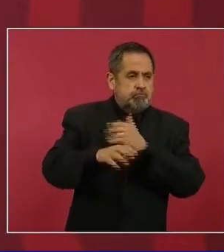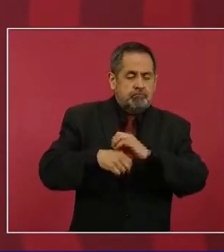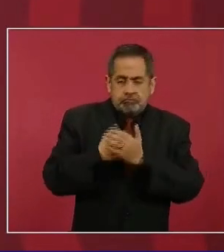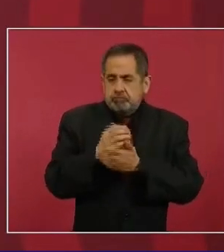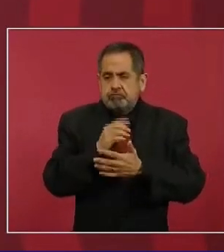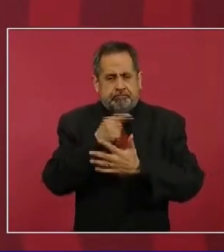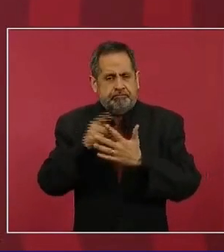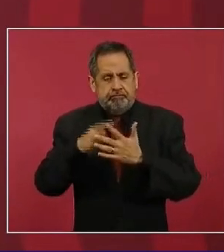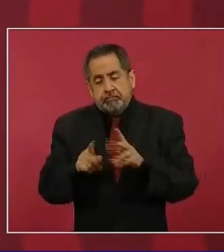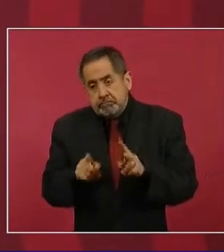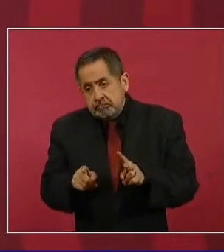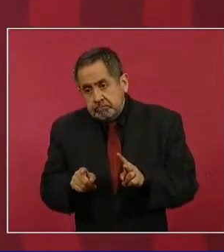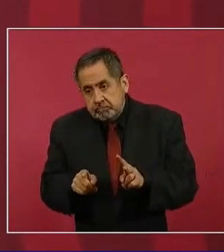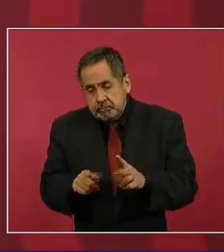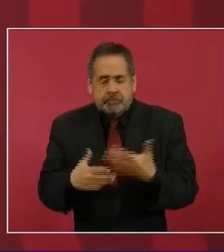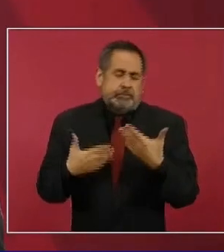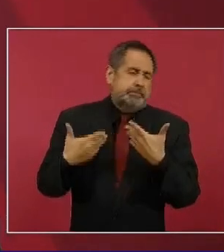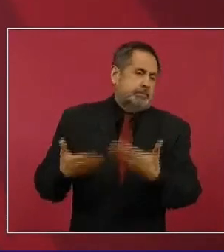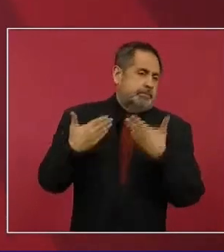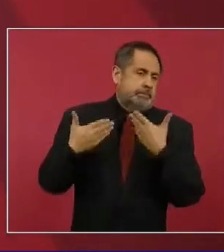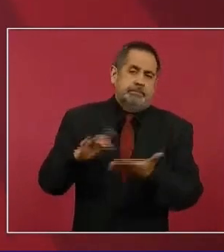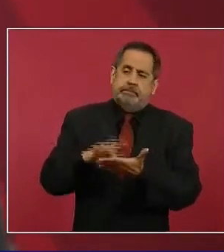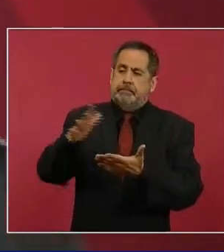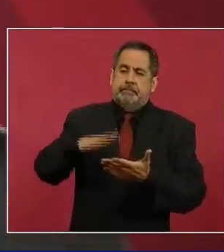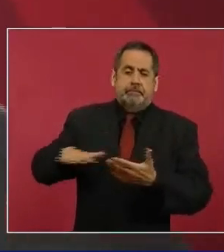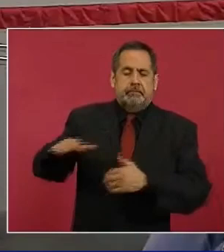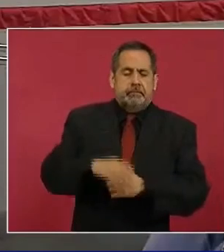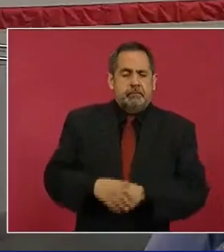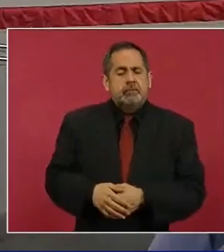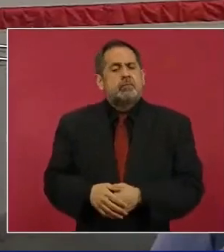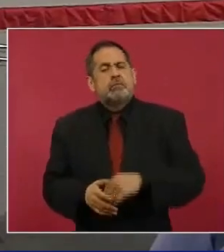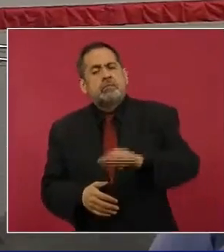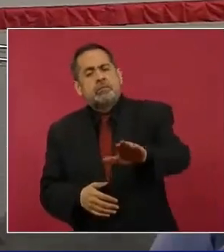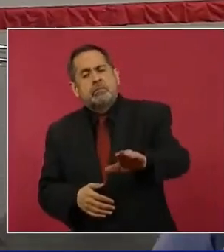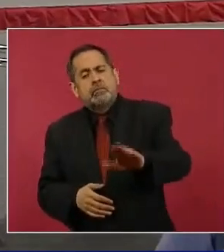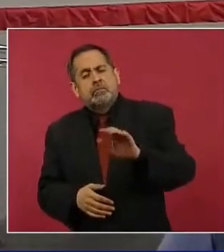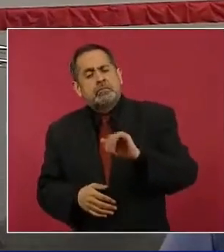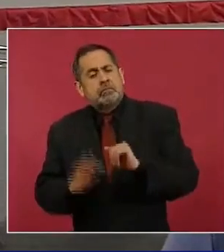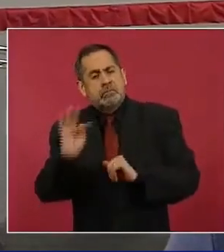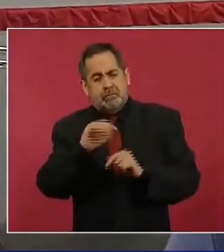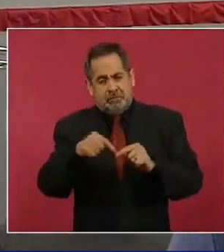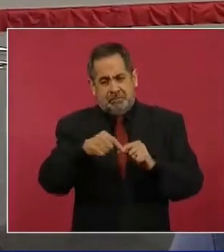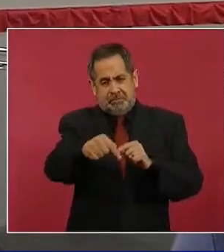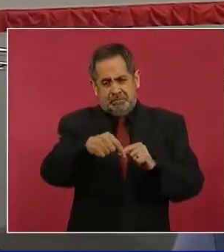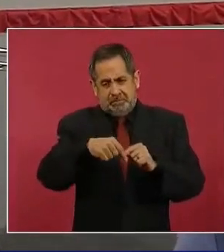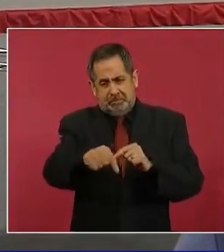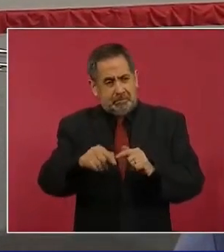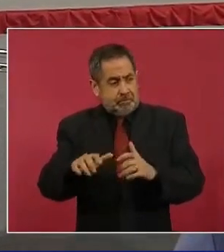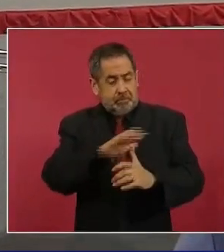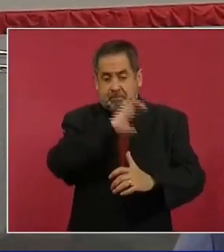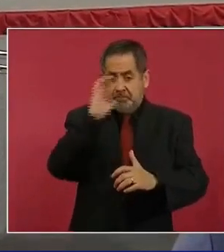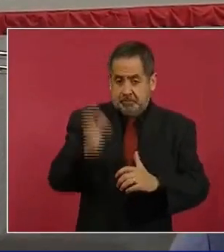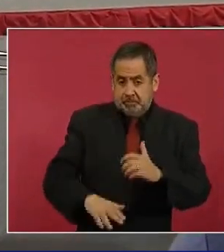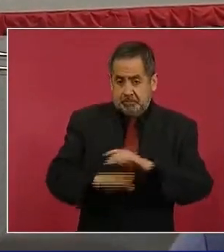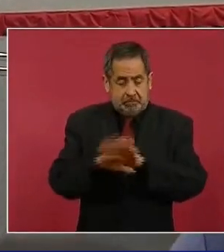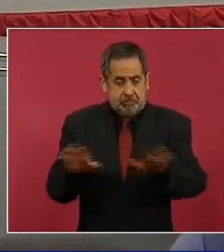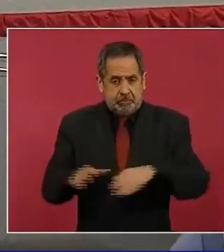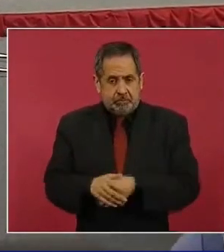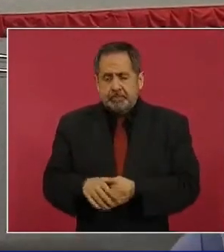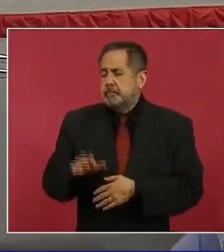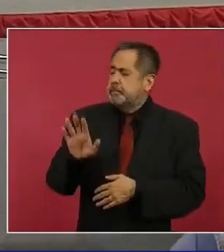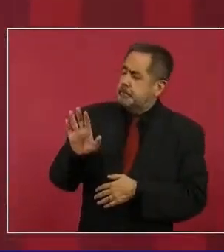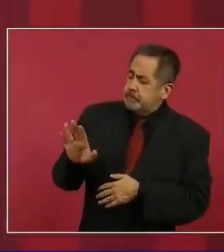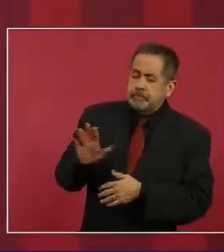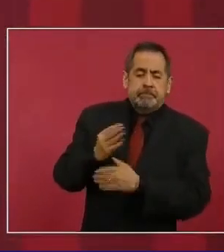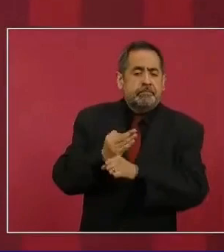es digno de agradecer gracias al pueblo de México. ¿Estamos cerca de esto, doctor, de que se quiten las restricciones? Estamos en una reducción muy sostenida